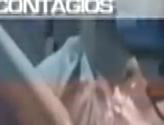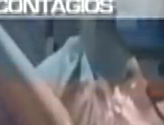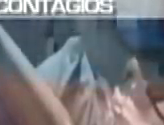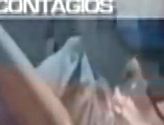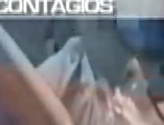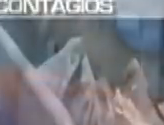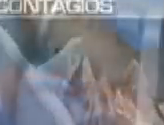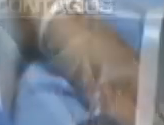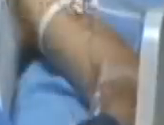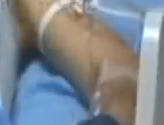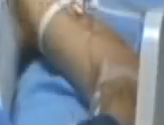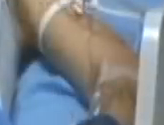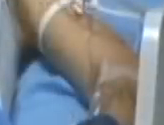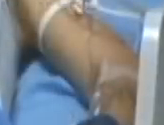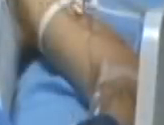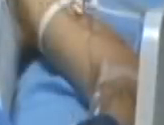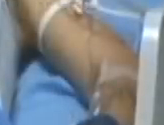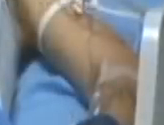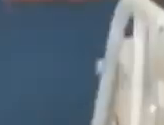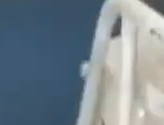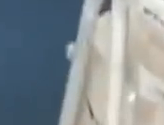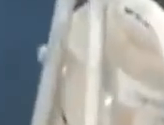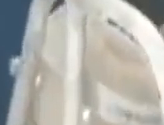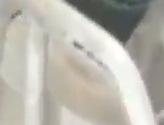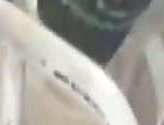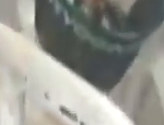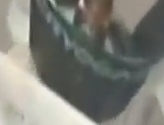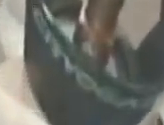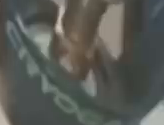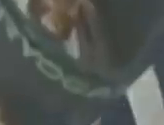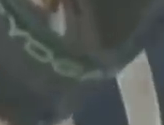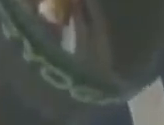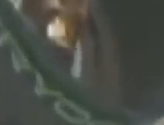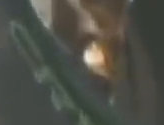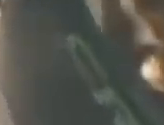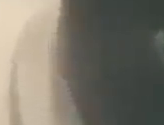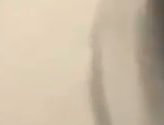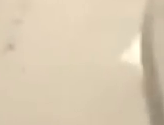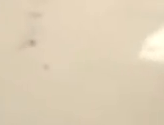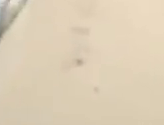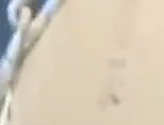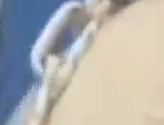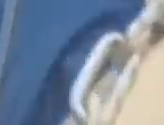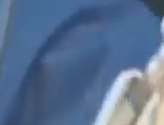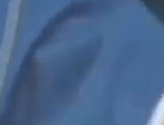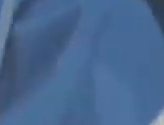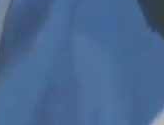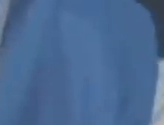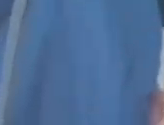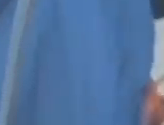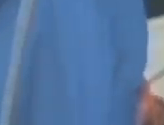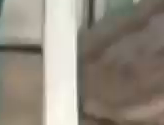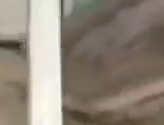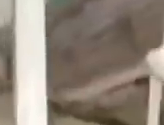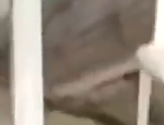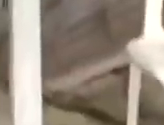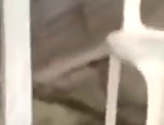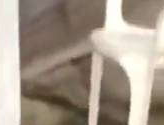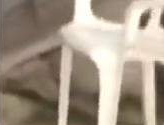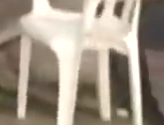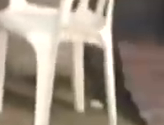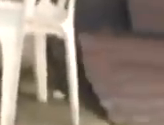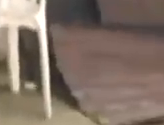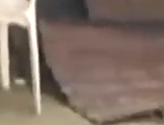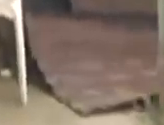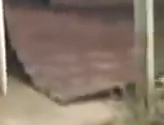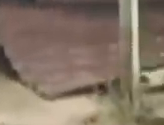en Colombia los indicadores de la pandemia revelan que los contagios son más de 12 mil pero esta cifra está bajo sospecha luego que respecto